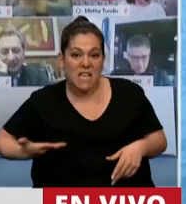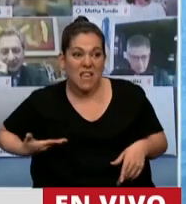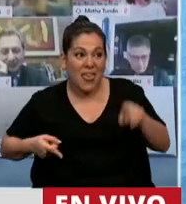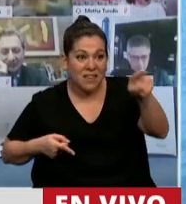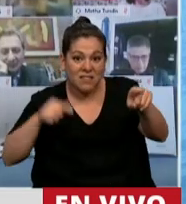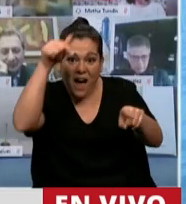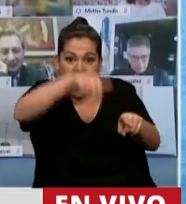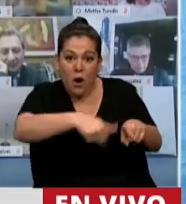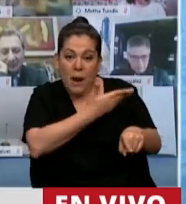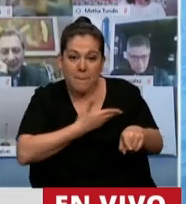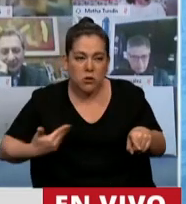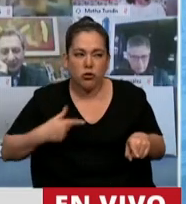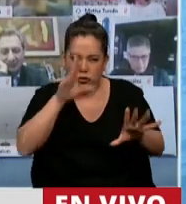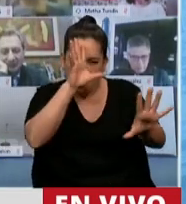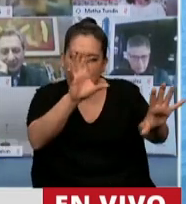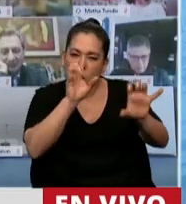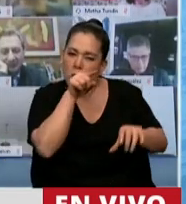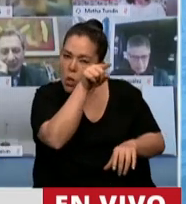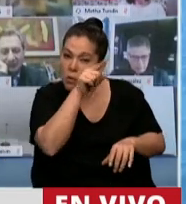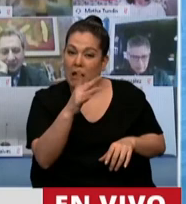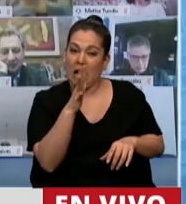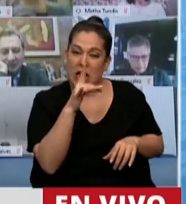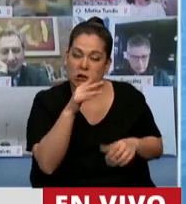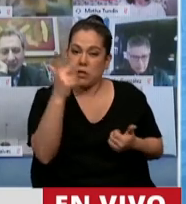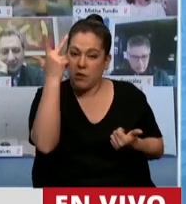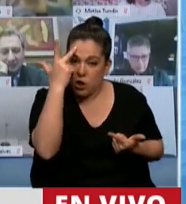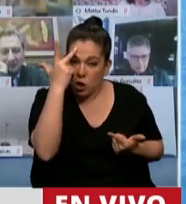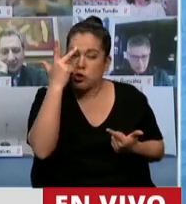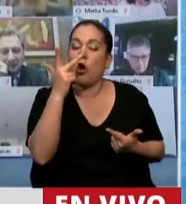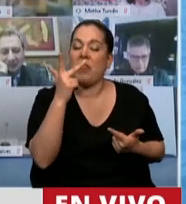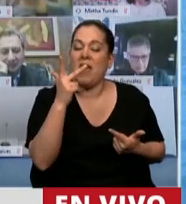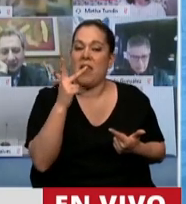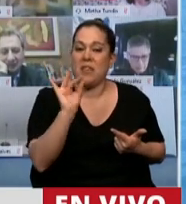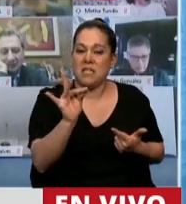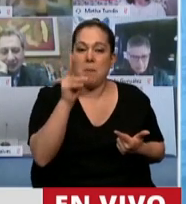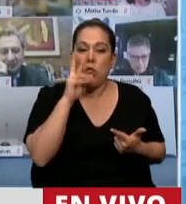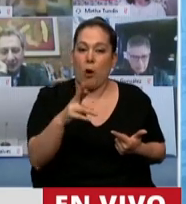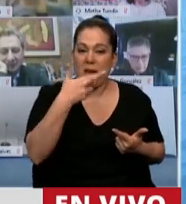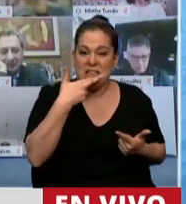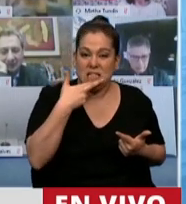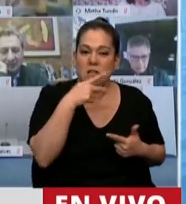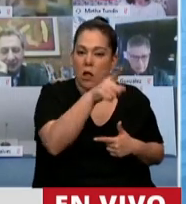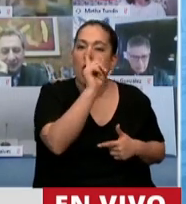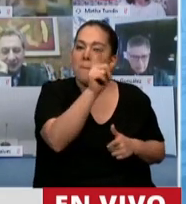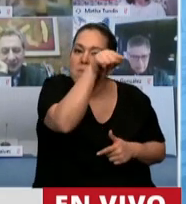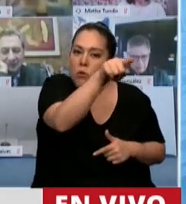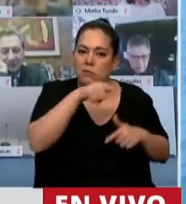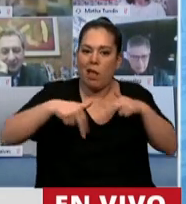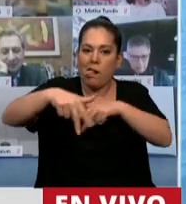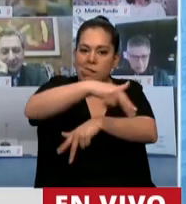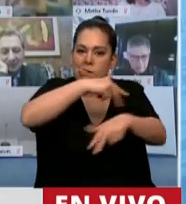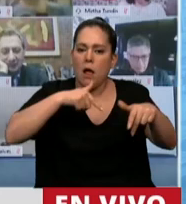presidencia. Yo me acuerdo el 14 y el 18 de diciembre del 2017, cuando usted circulaba por las bancas